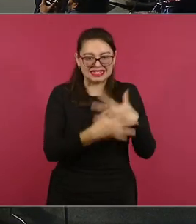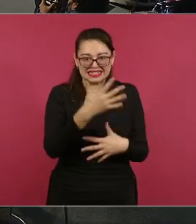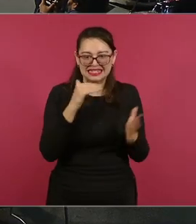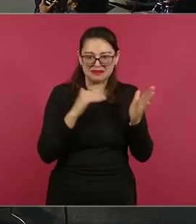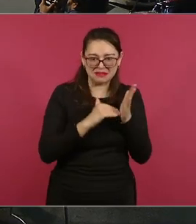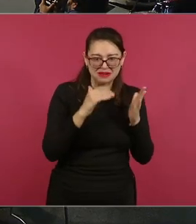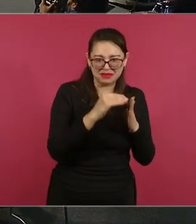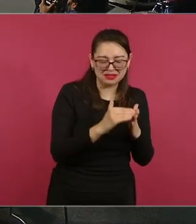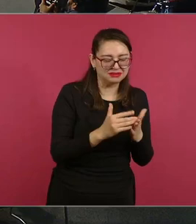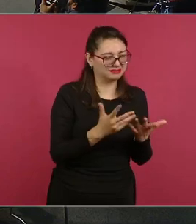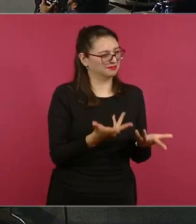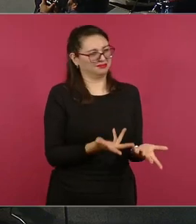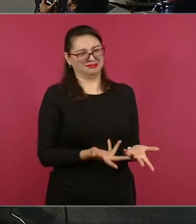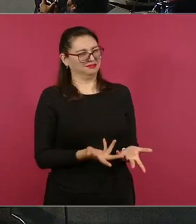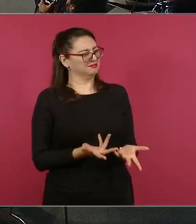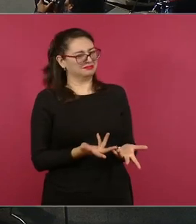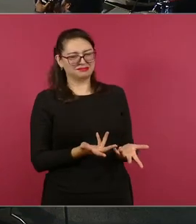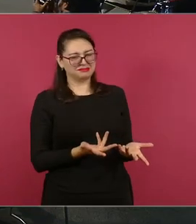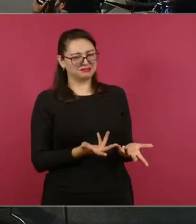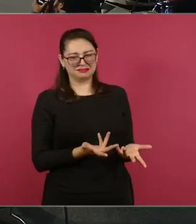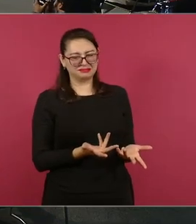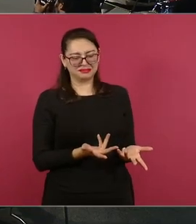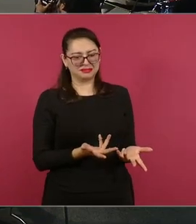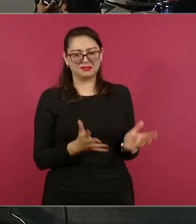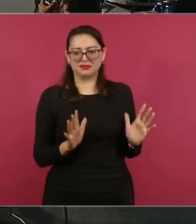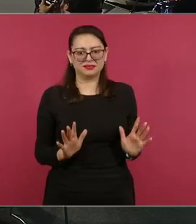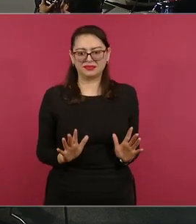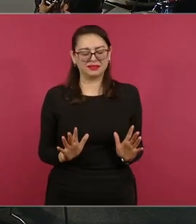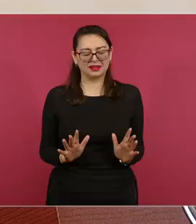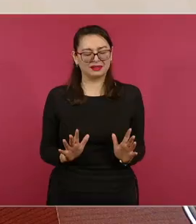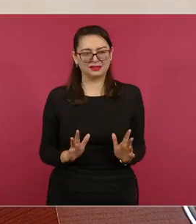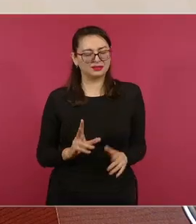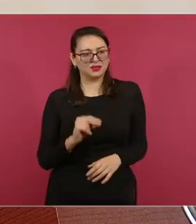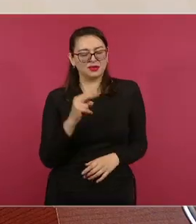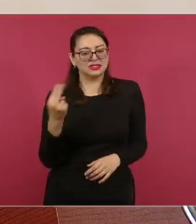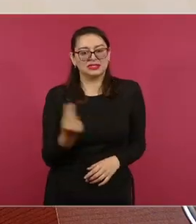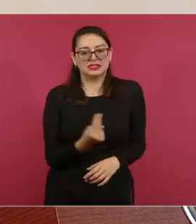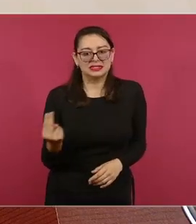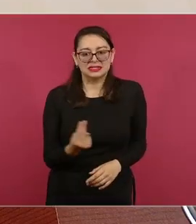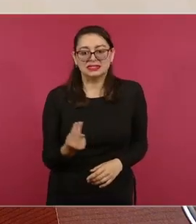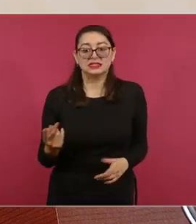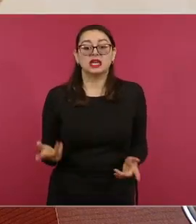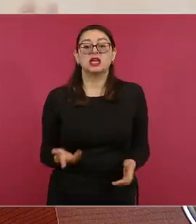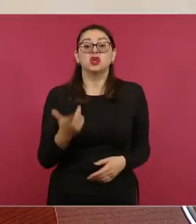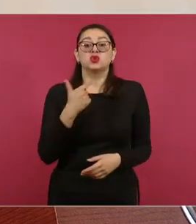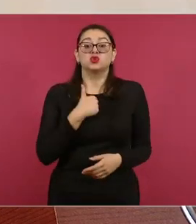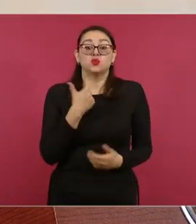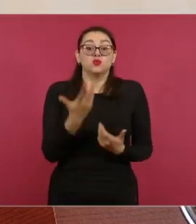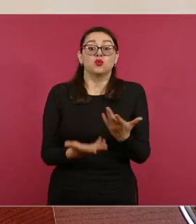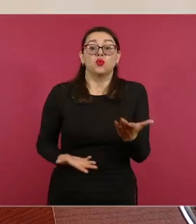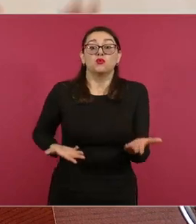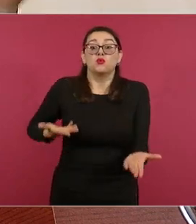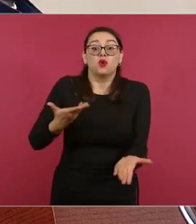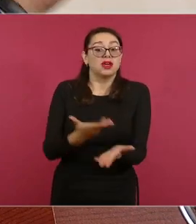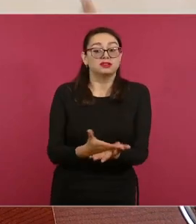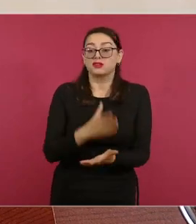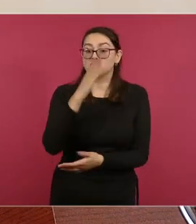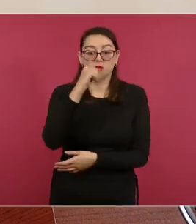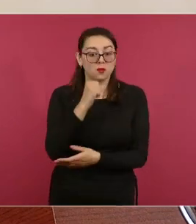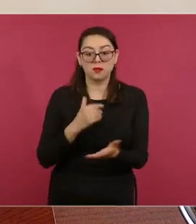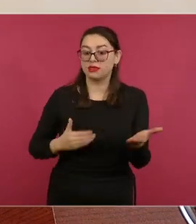presupuesto. esto es una propuesta, yo no decido,